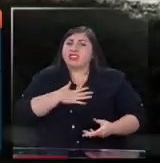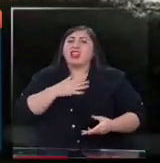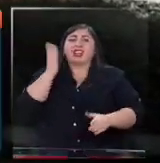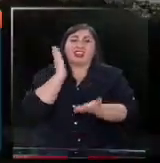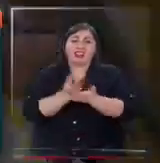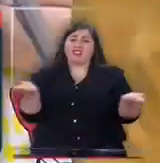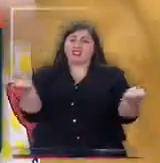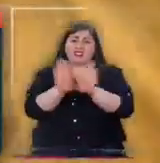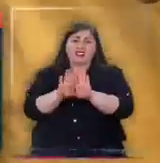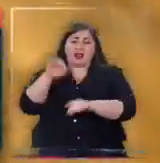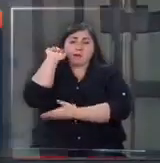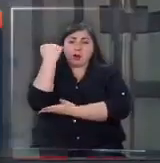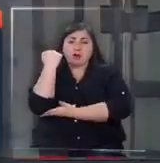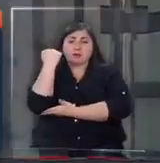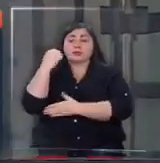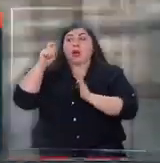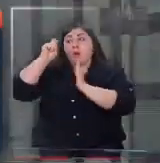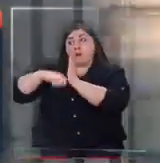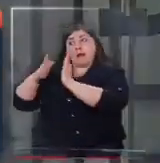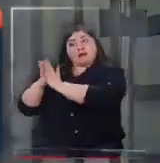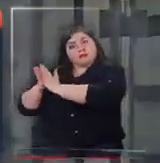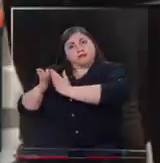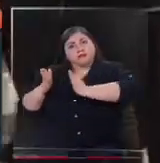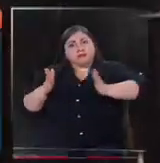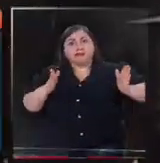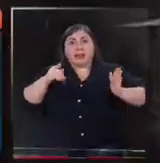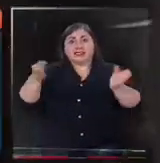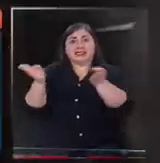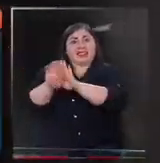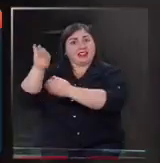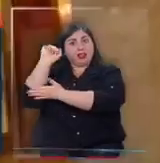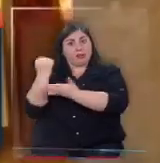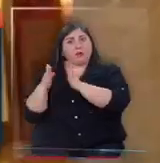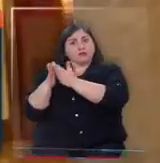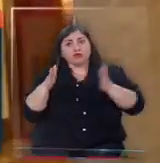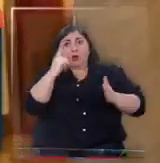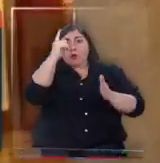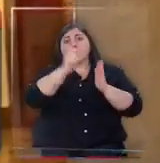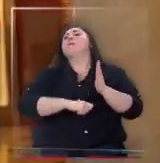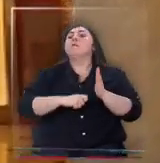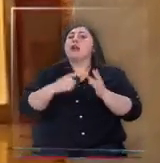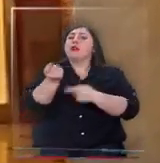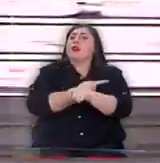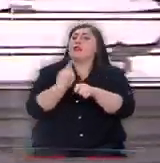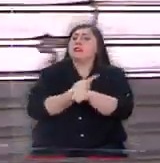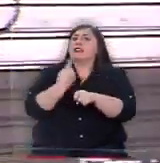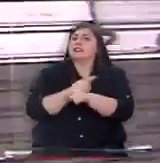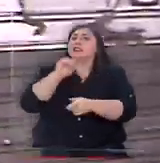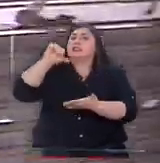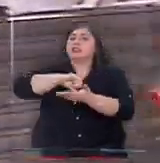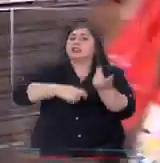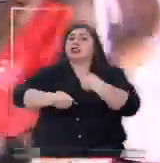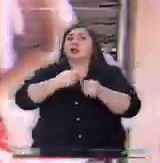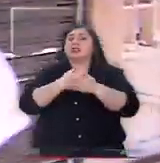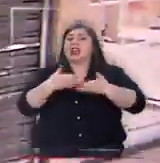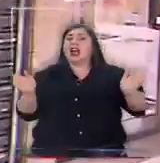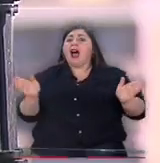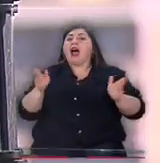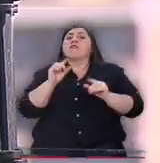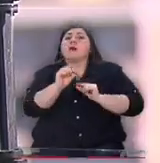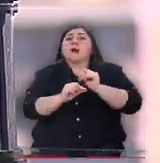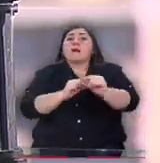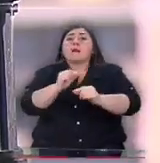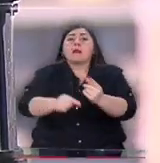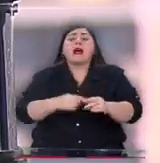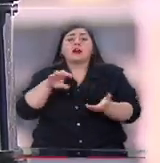cerrarse los malls. A casi un mes del inicio de esta medida hay conversaciones para que los grandes centros comerciales abran gradualmente sus puertas